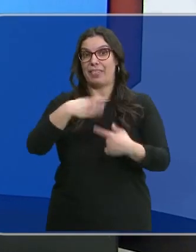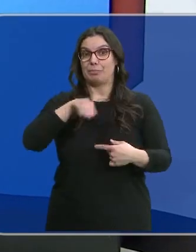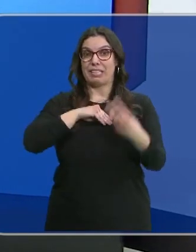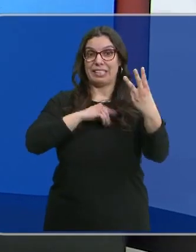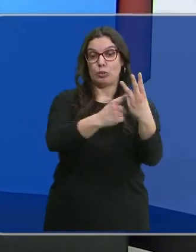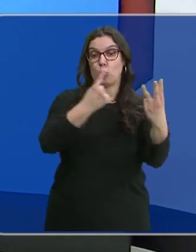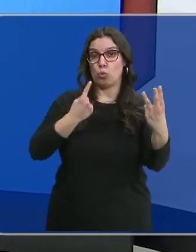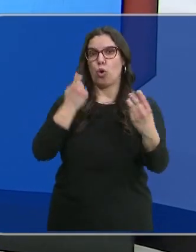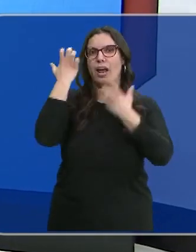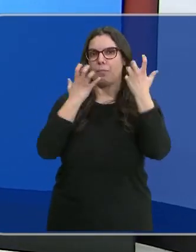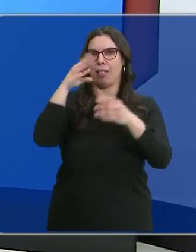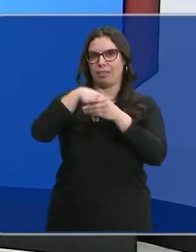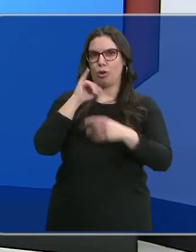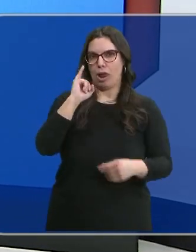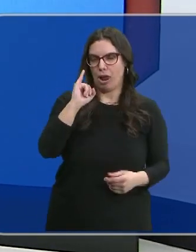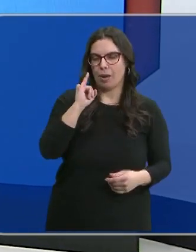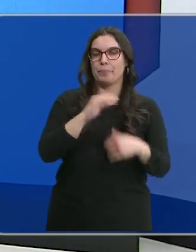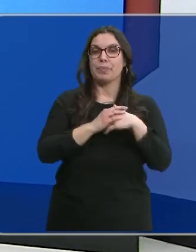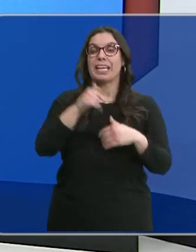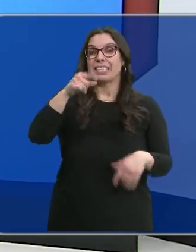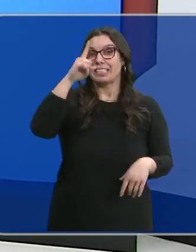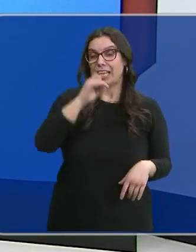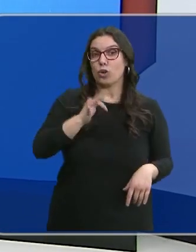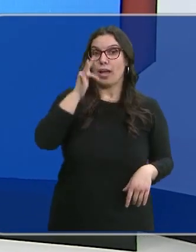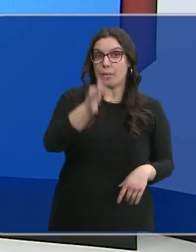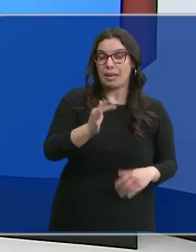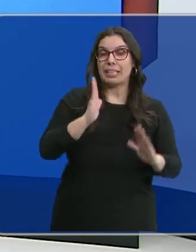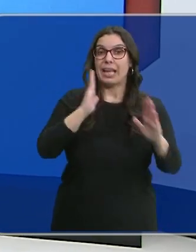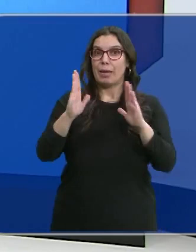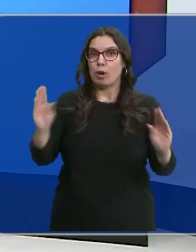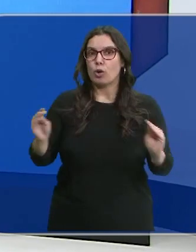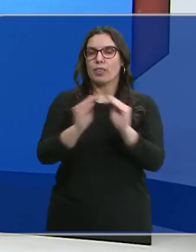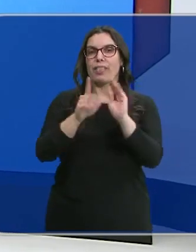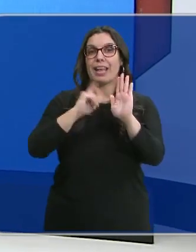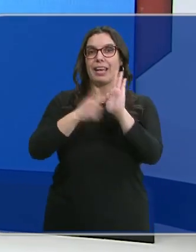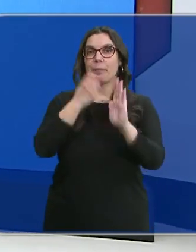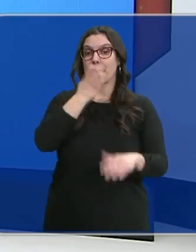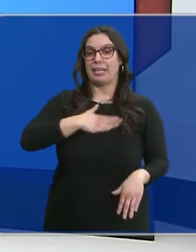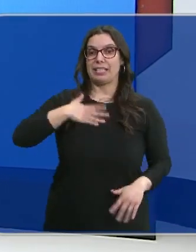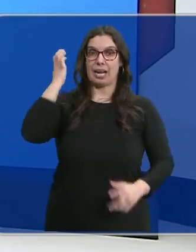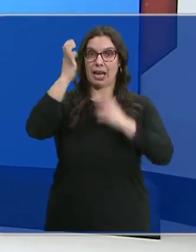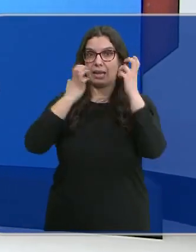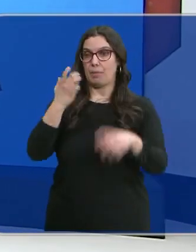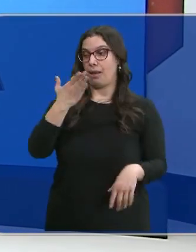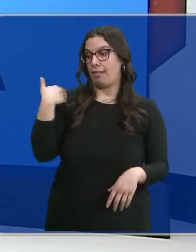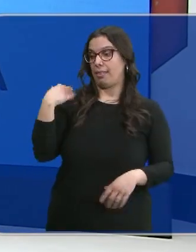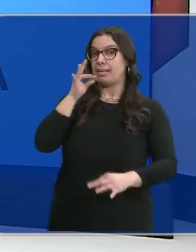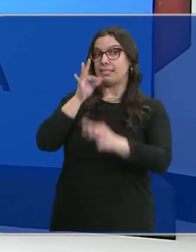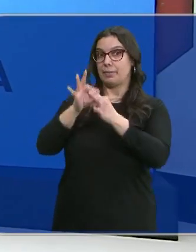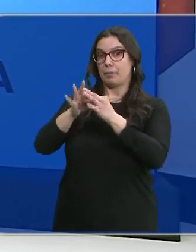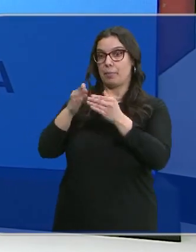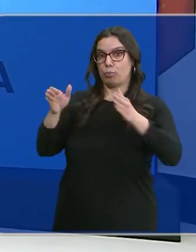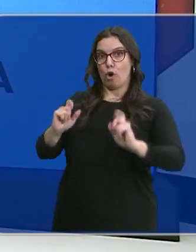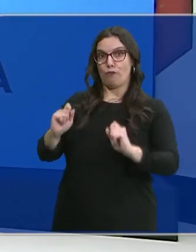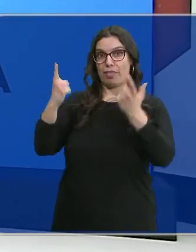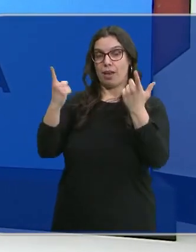un animal de compañía. Además, este año llegamos a San Antón con la Ley de Bienestar Animal, que entró en vigor en septiembre, pero que todavía